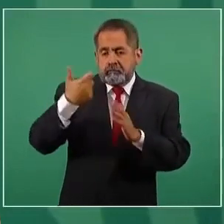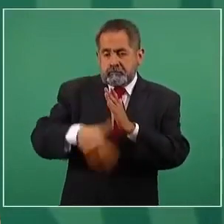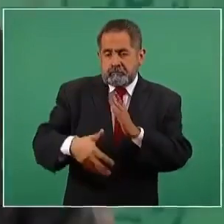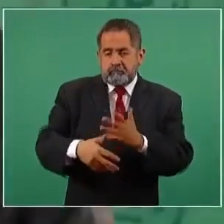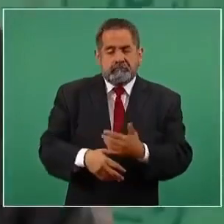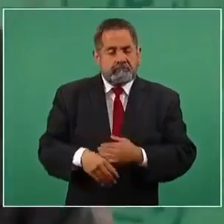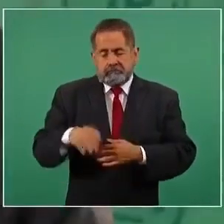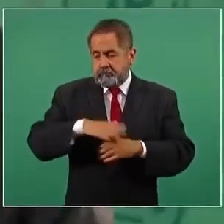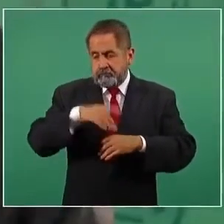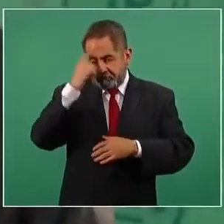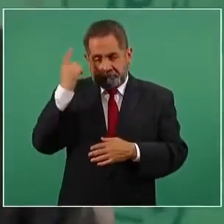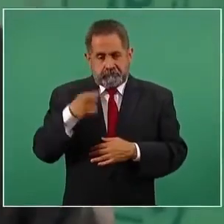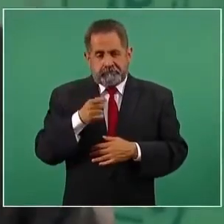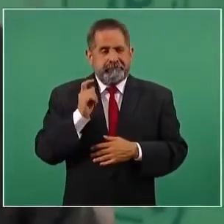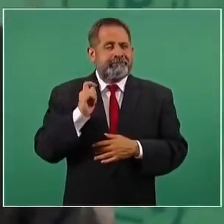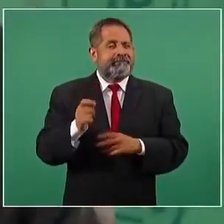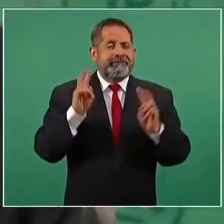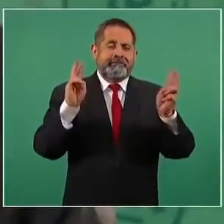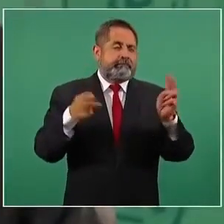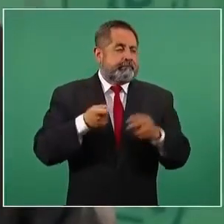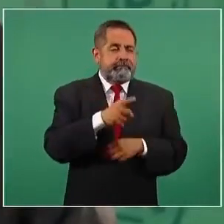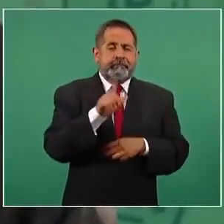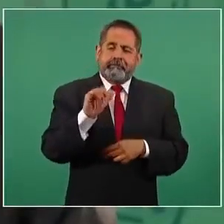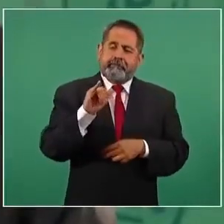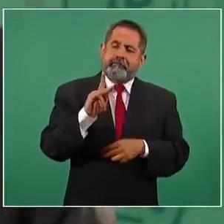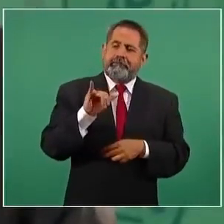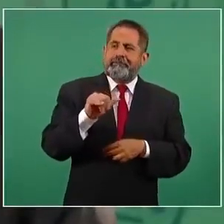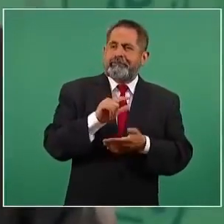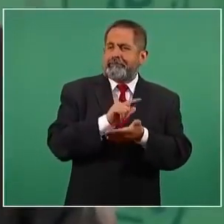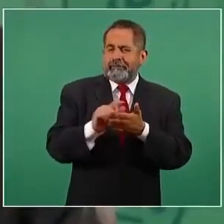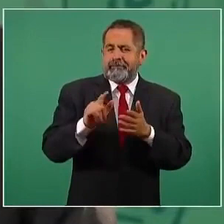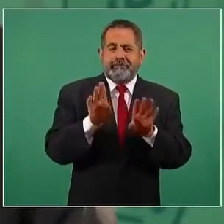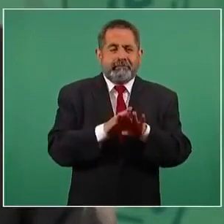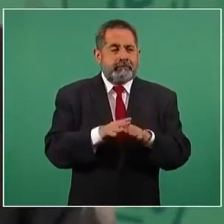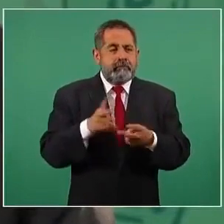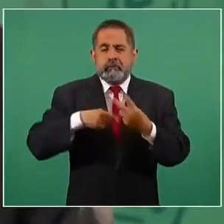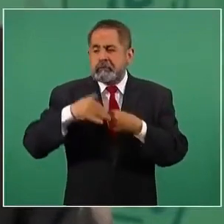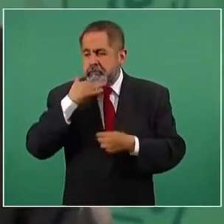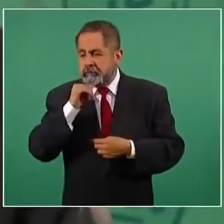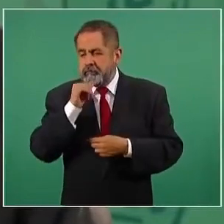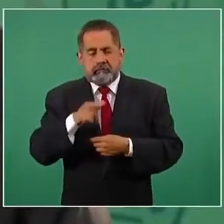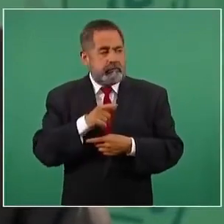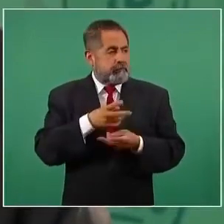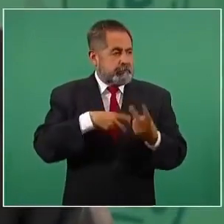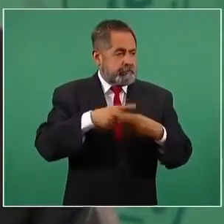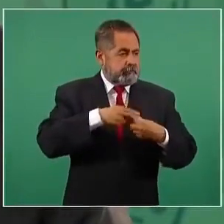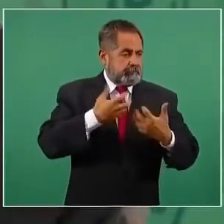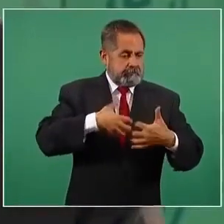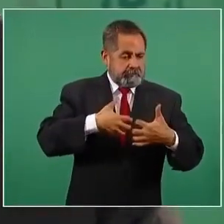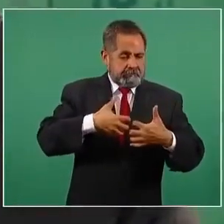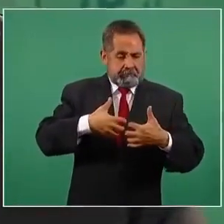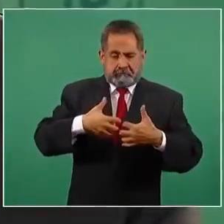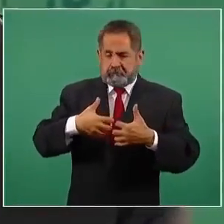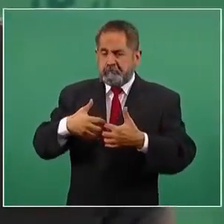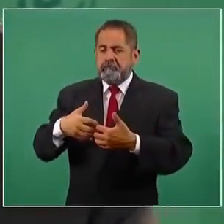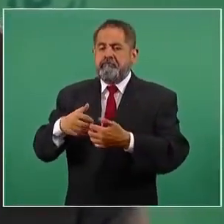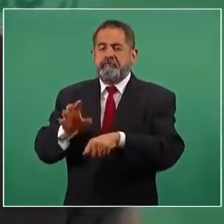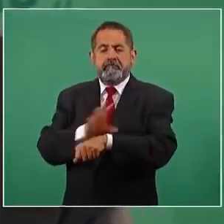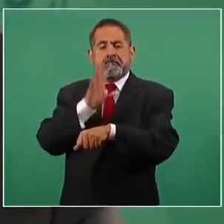muy limpia y barata. Nosotros tenemos alrededor de 65